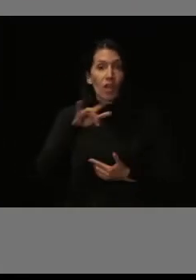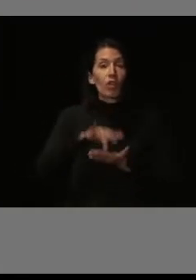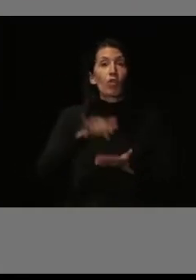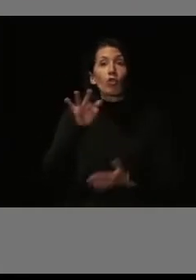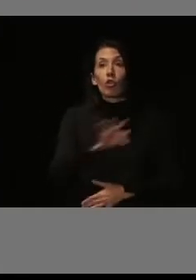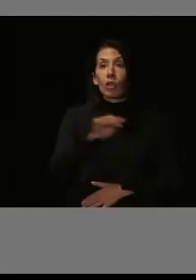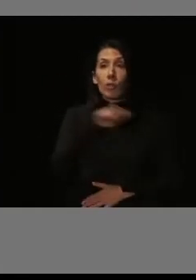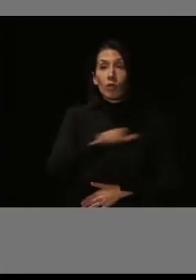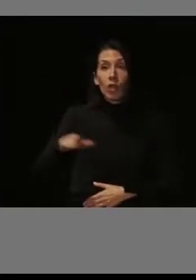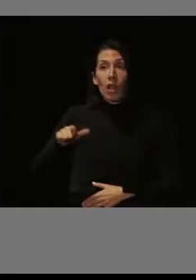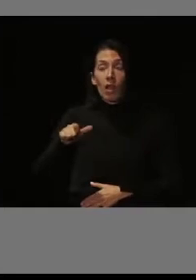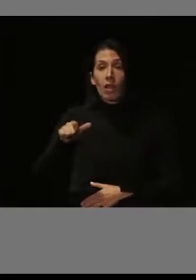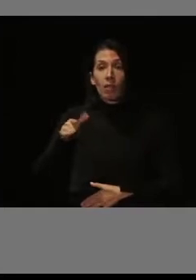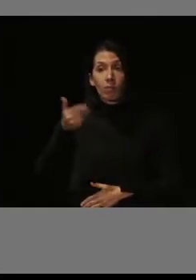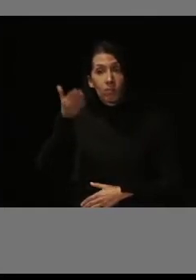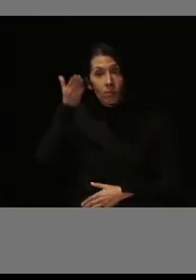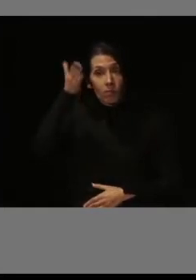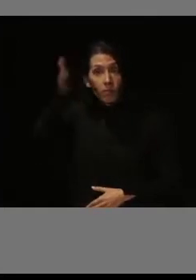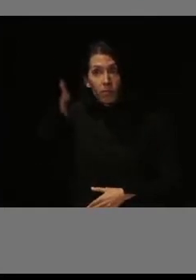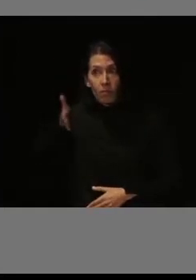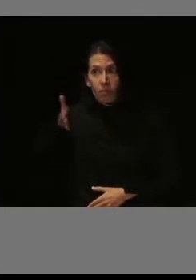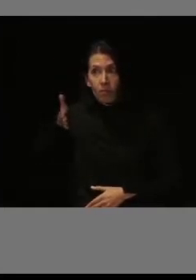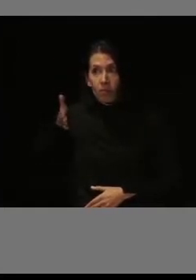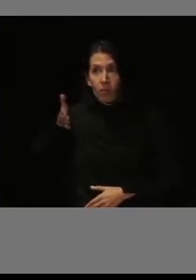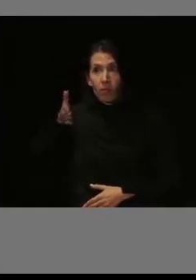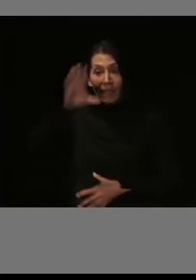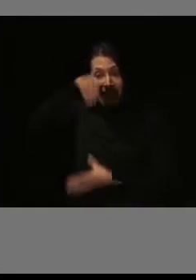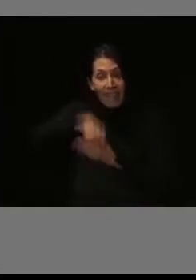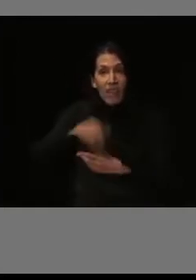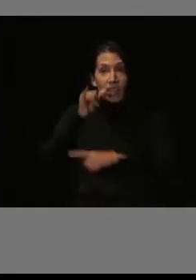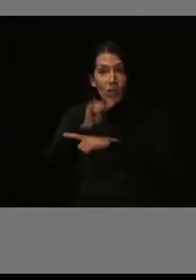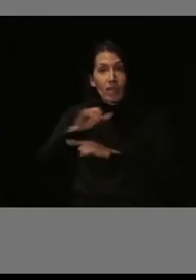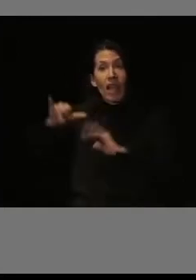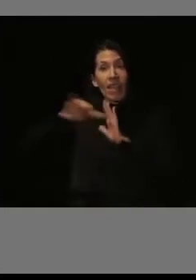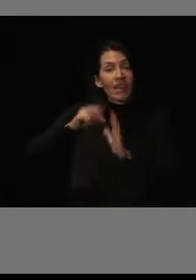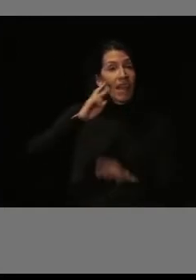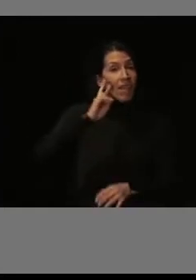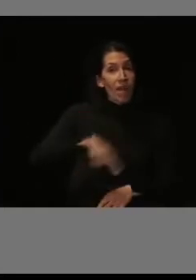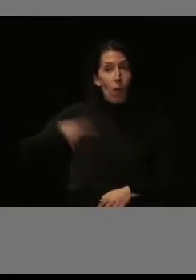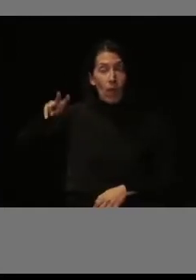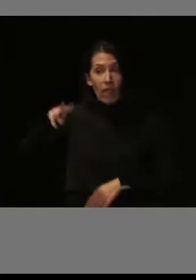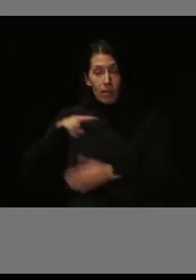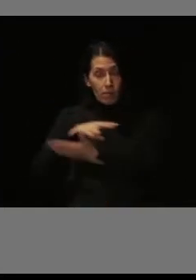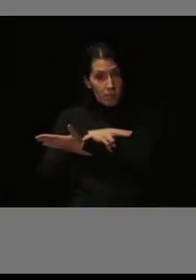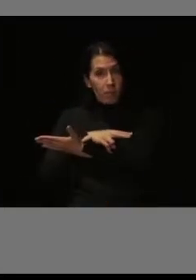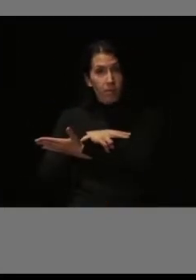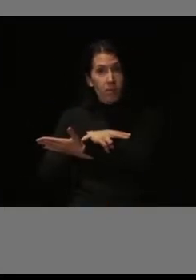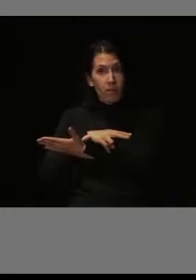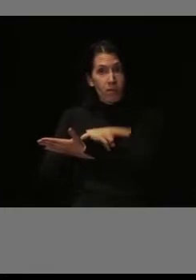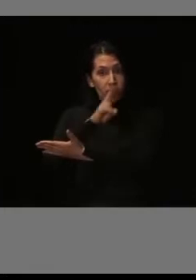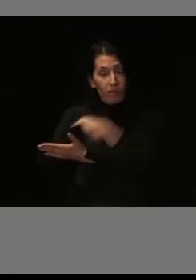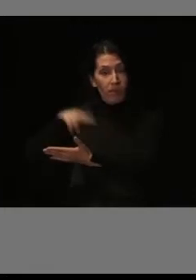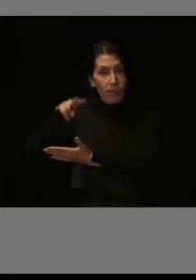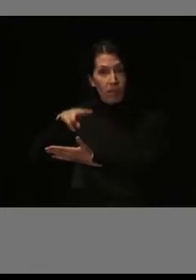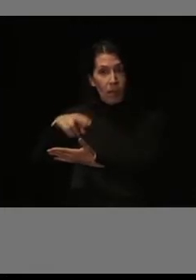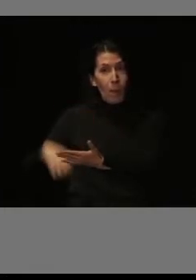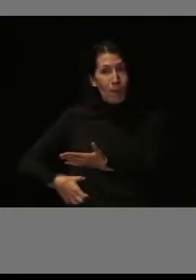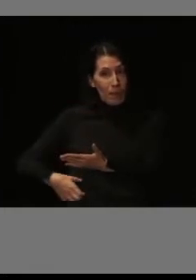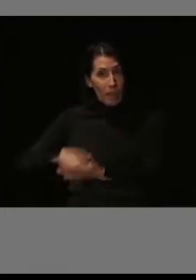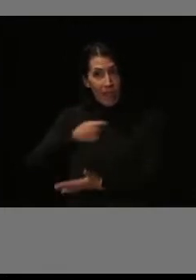personas que estuvimos en un instituto cerca de la vaguada, el Príncipe de España.